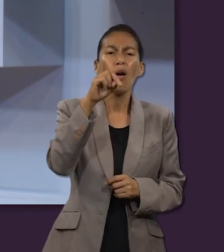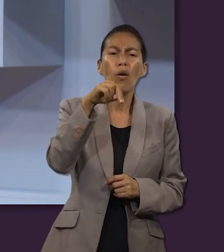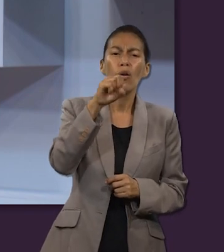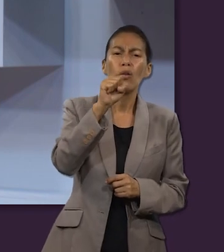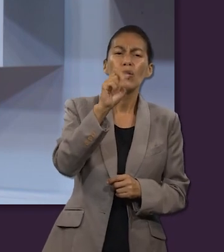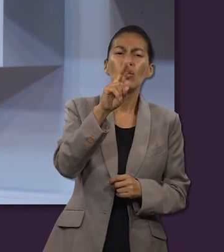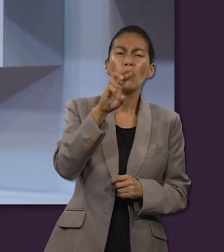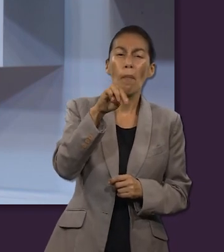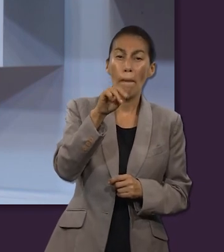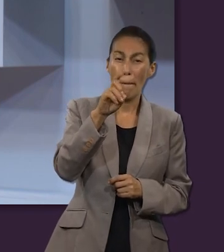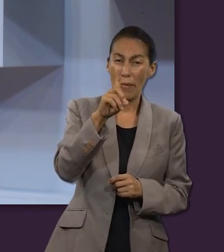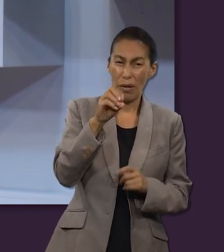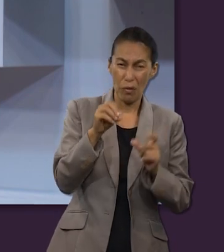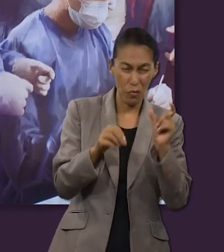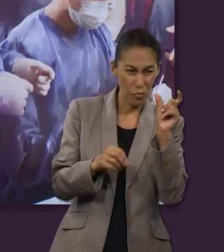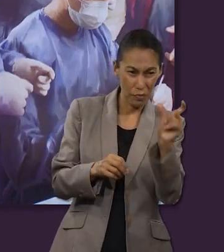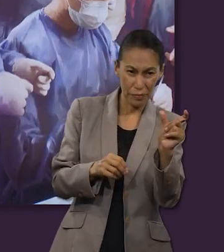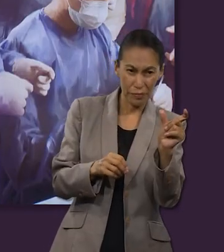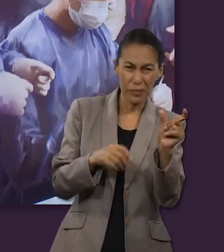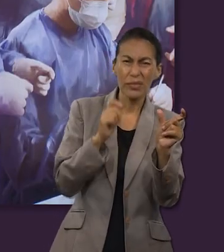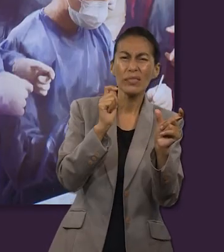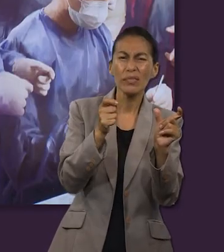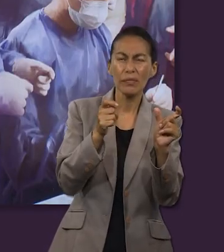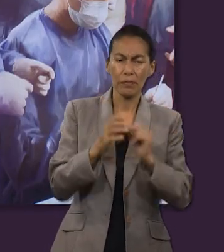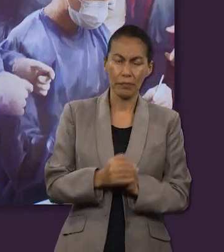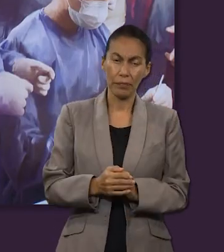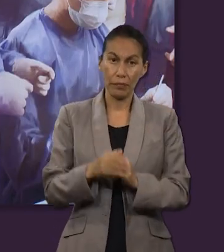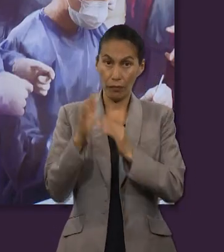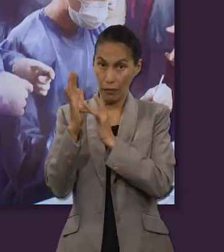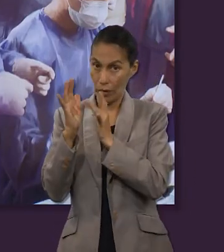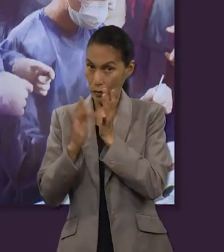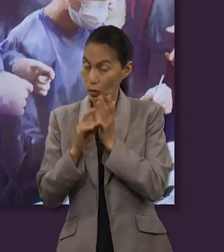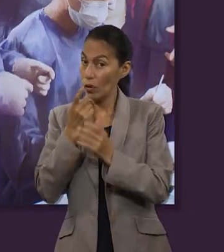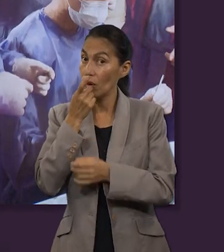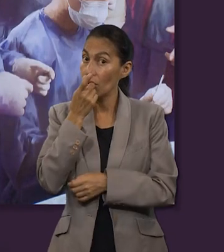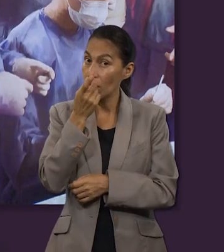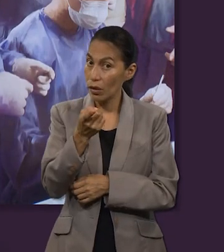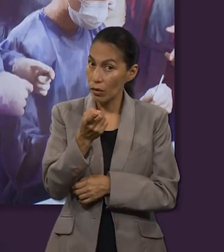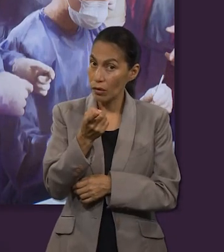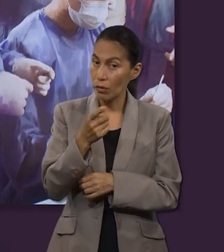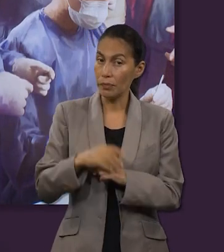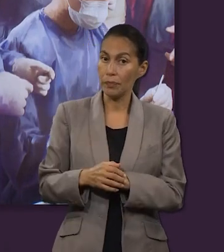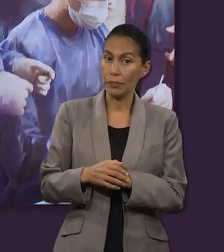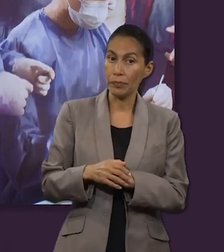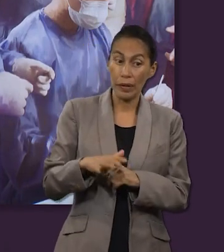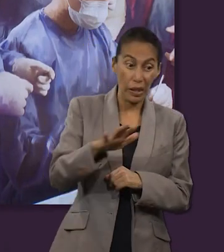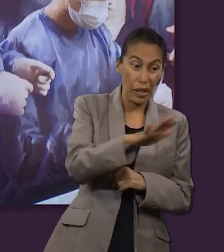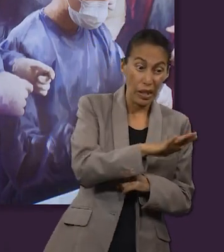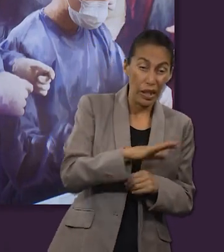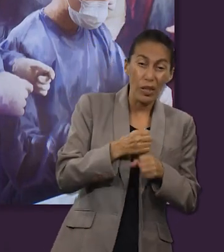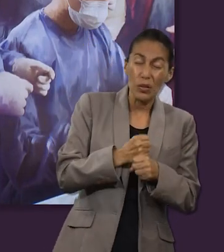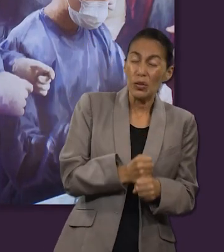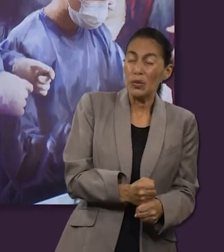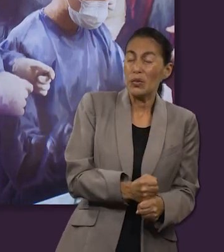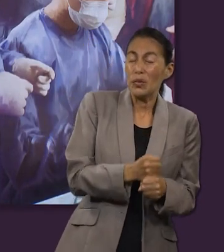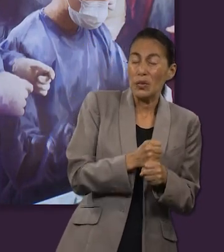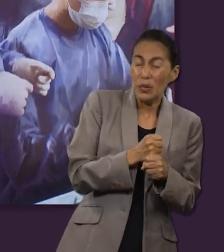ayudar? ¿Qué significa eso? Cuando Jesús dijo estas palabras, tenemos que darnos cuenta que no solo